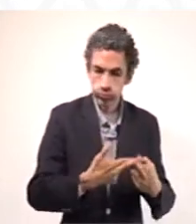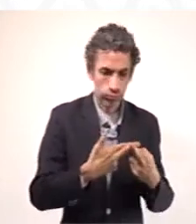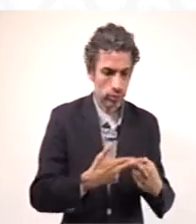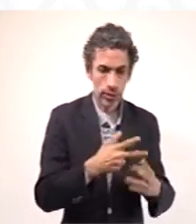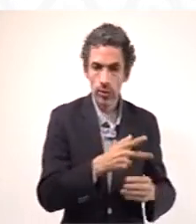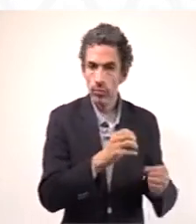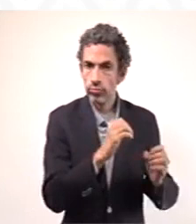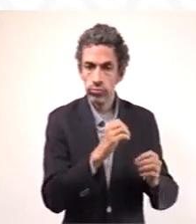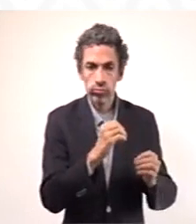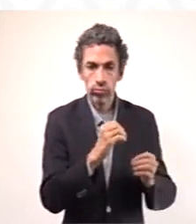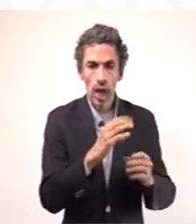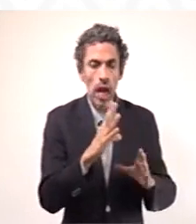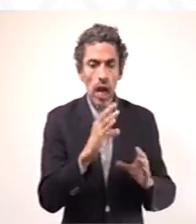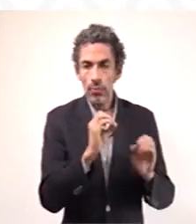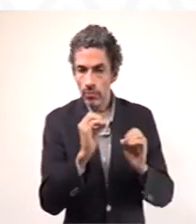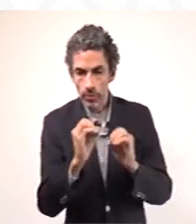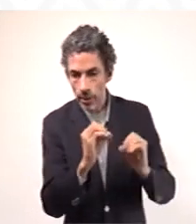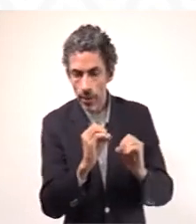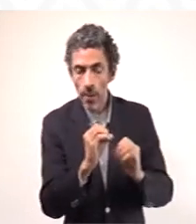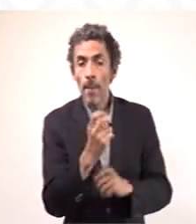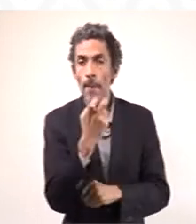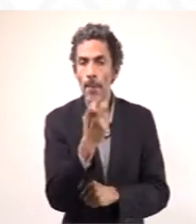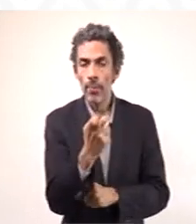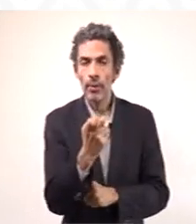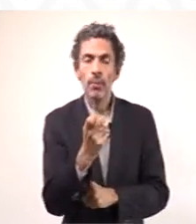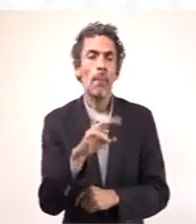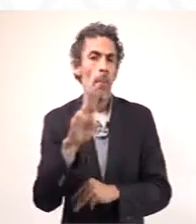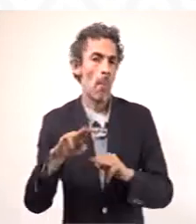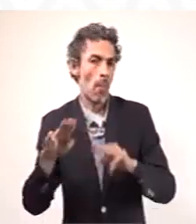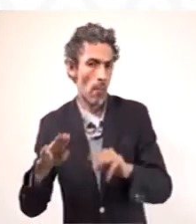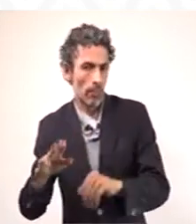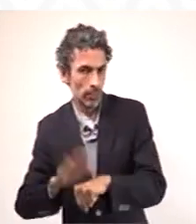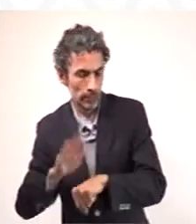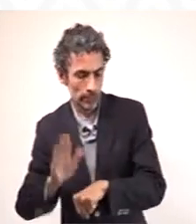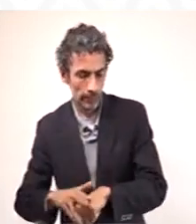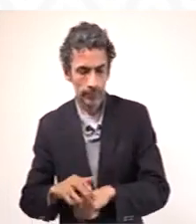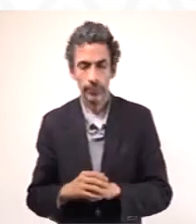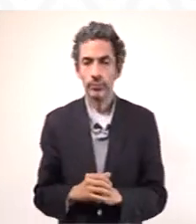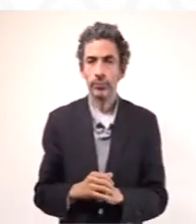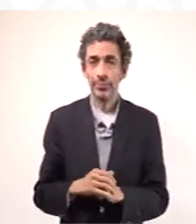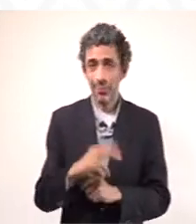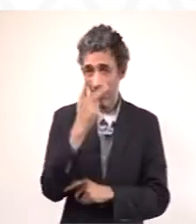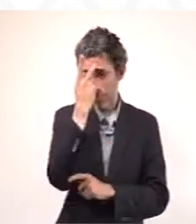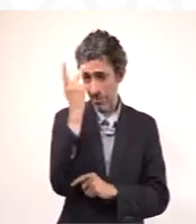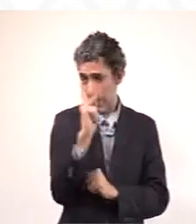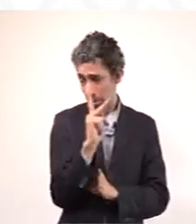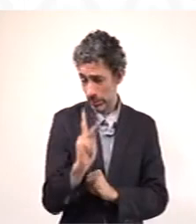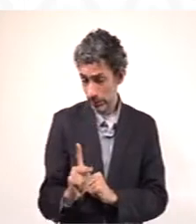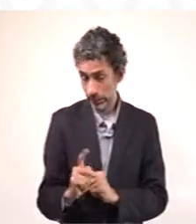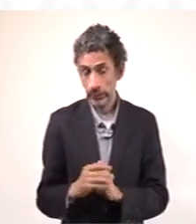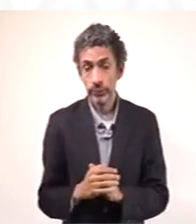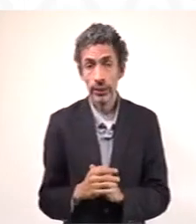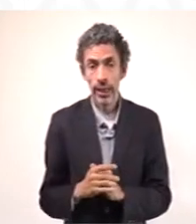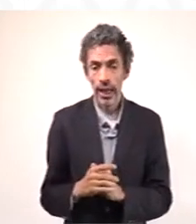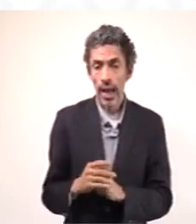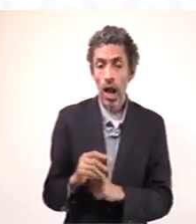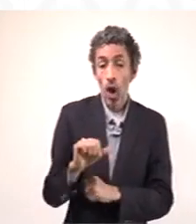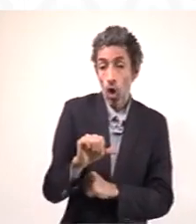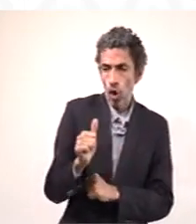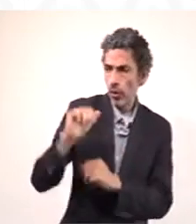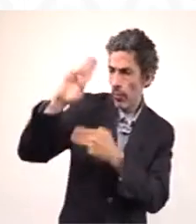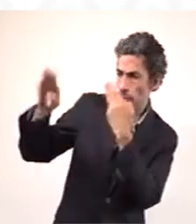mucho la capacidad hospitalaria de la ciudad y provocado más pérdidas humanas, aún peor incluso